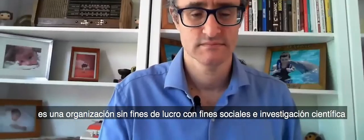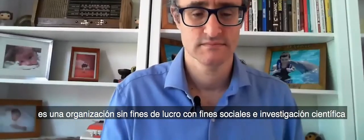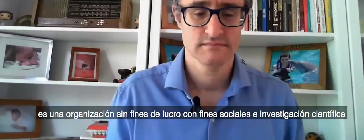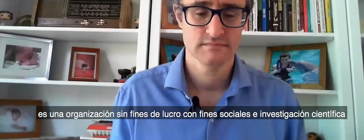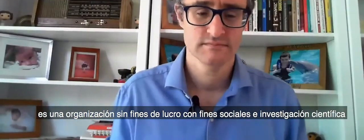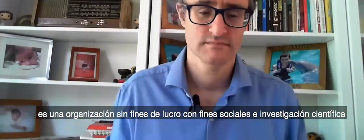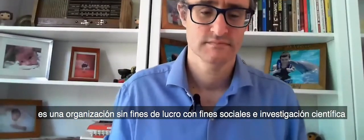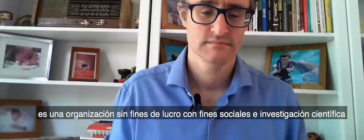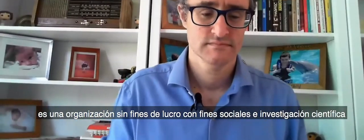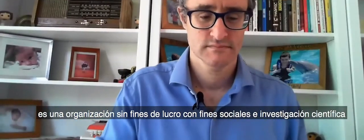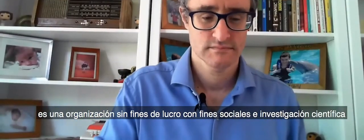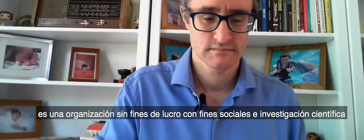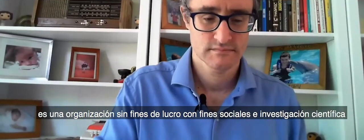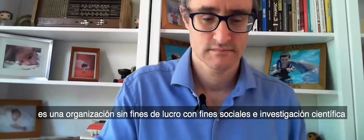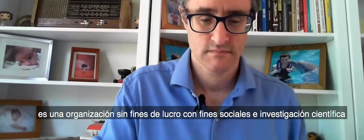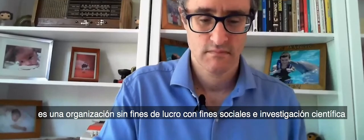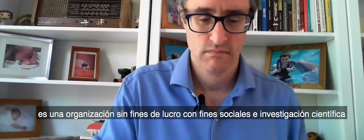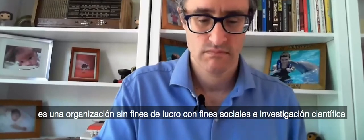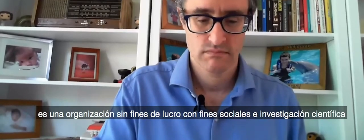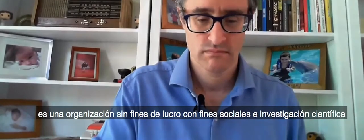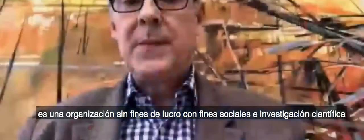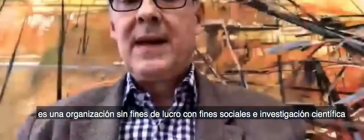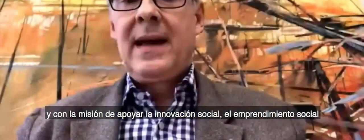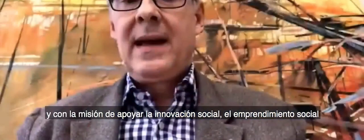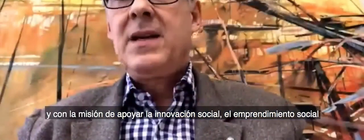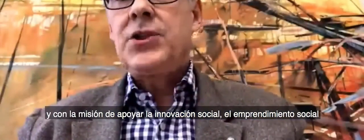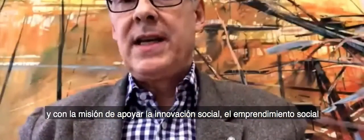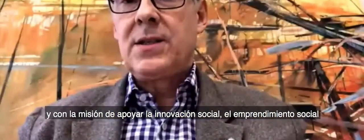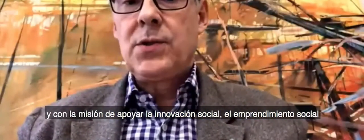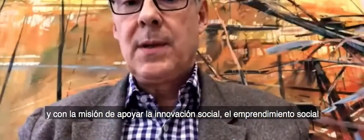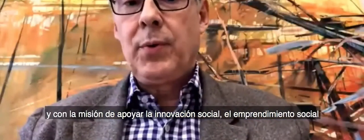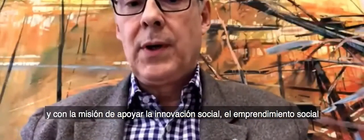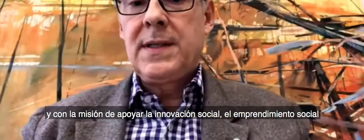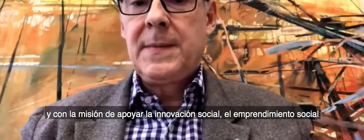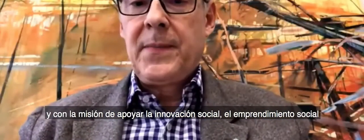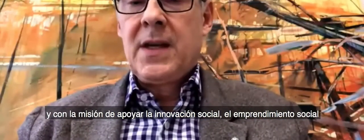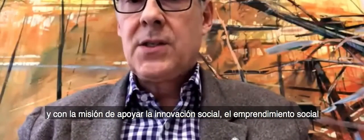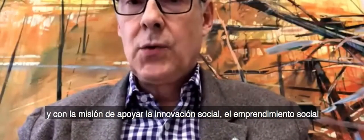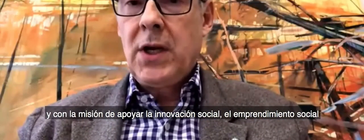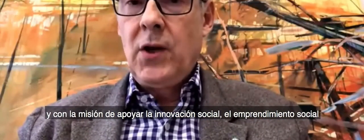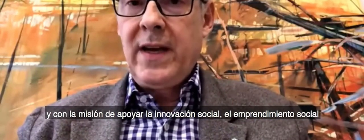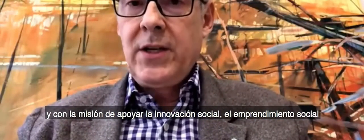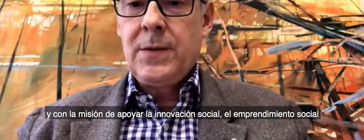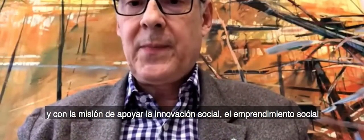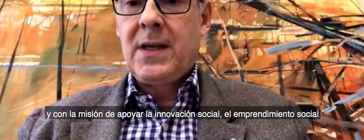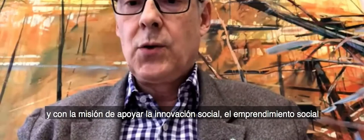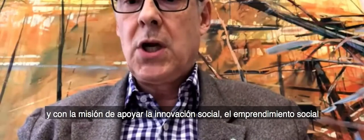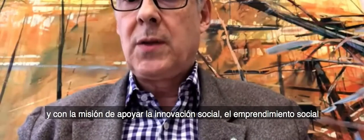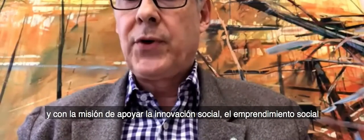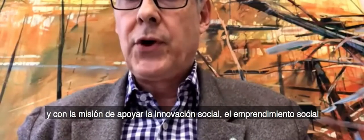social purpose and scientific research and the mission is to support social innovation,